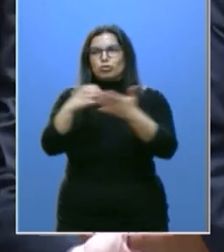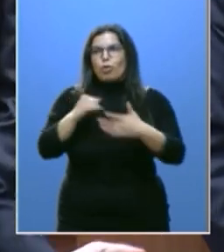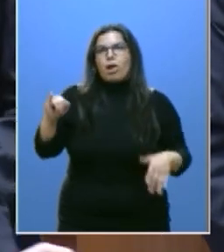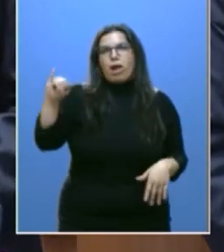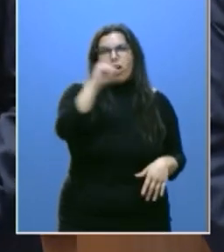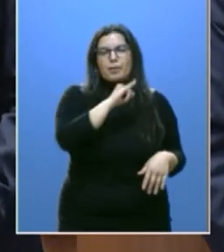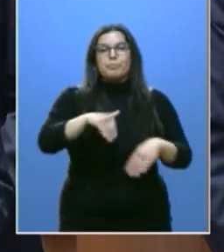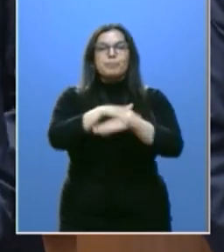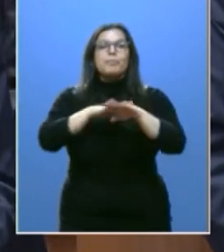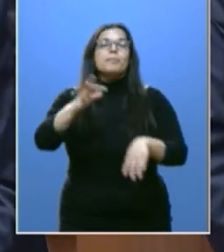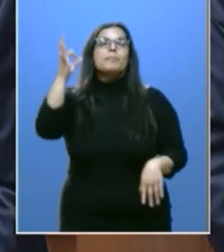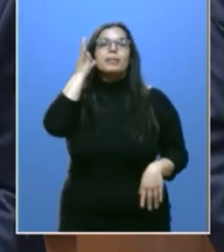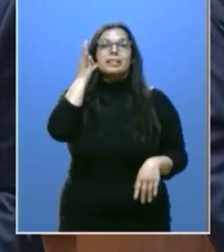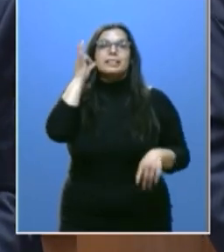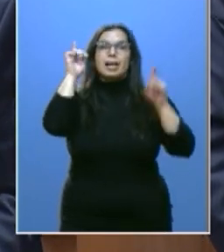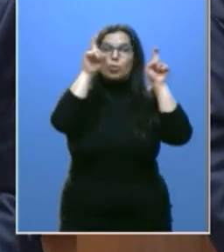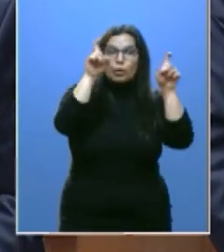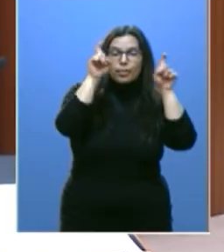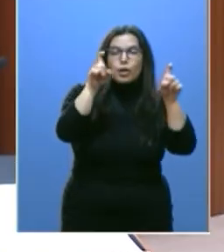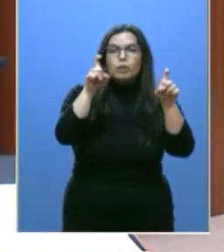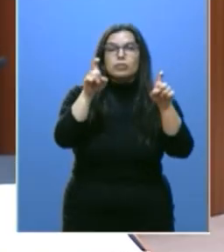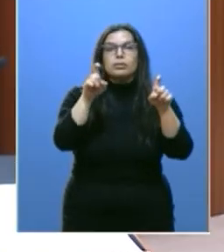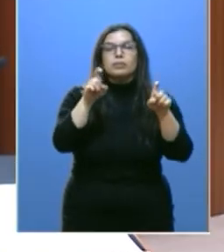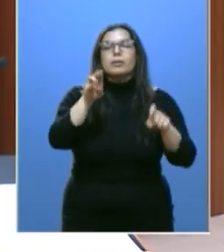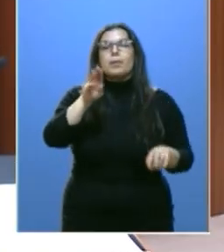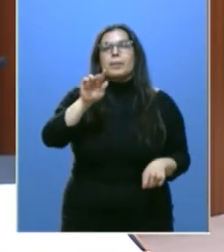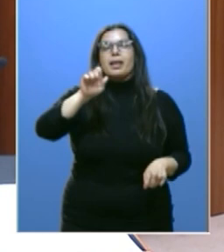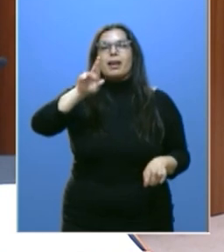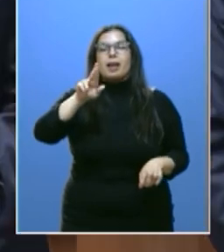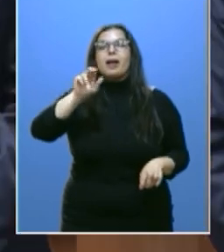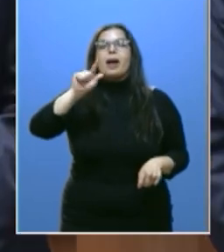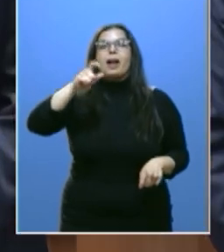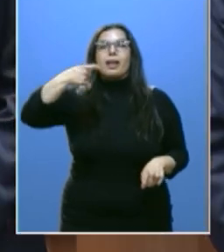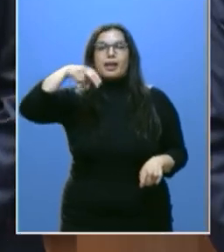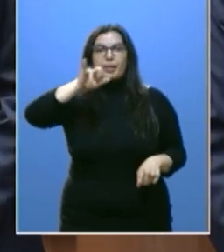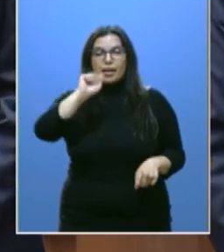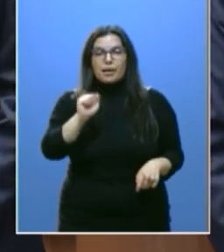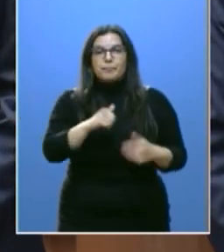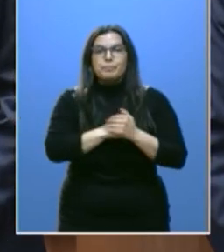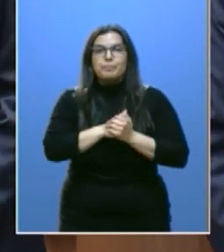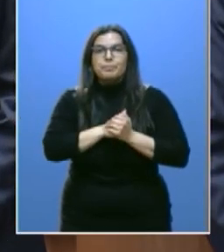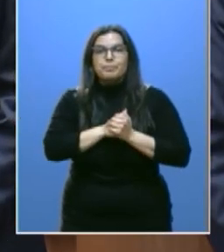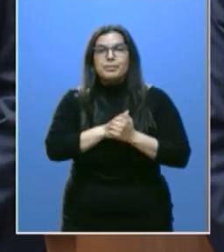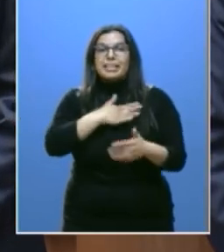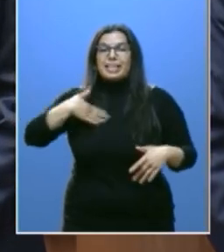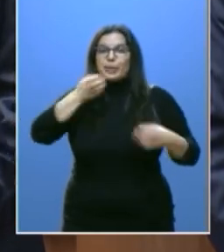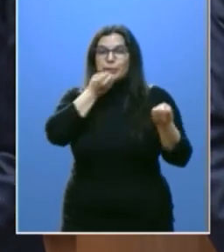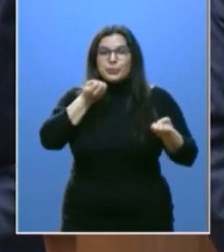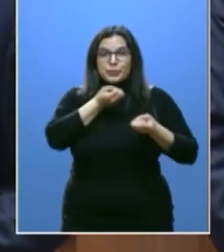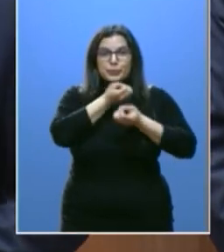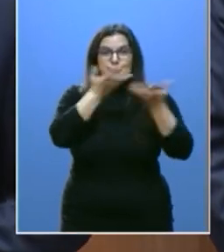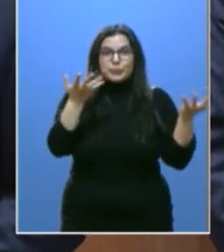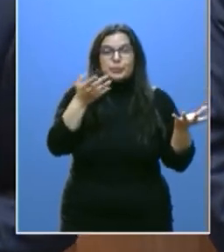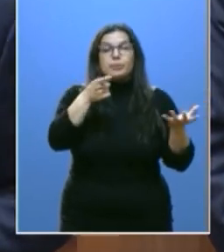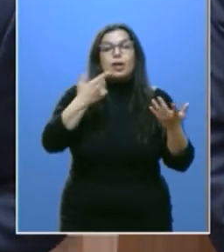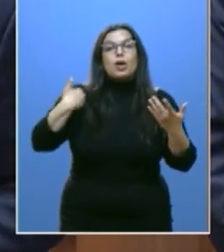A la ministra de Educación, Pilar Alegría, quiero trasladarte, querida ministra, que el